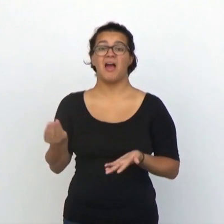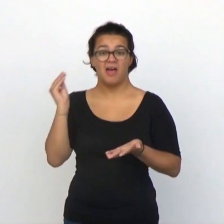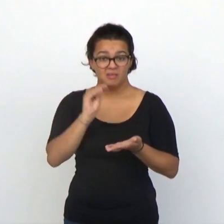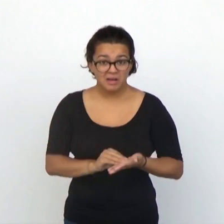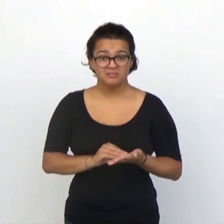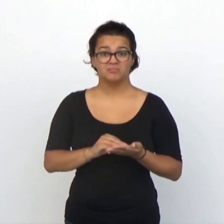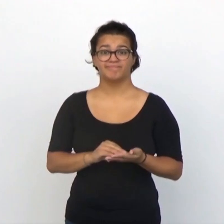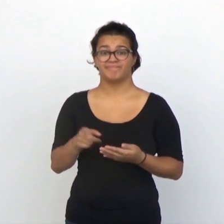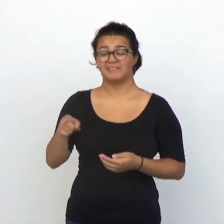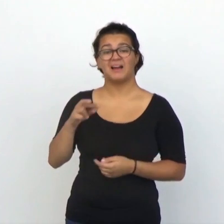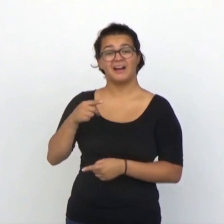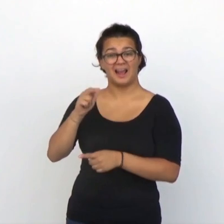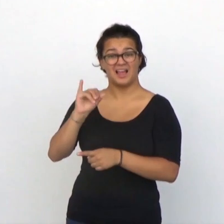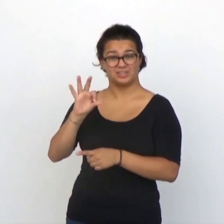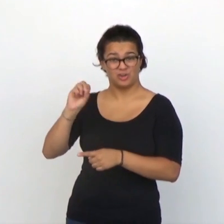por si todo esto fuera poco